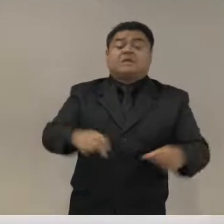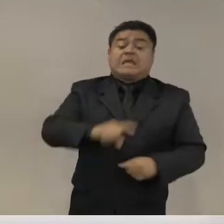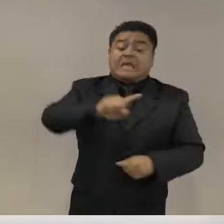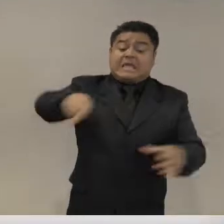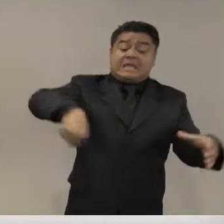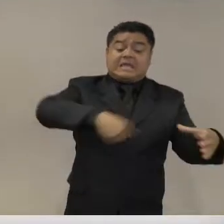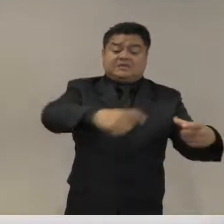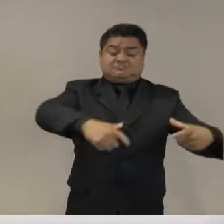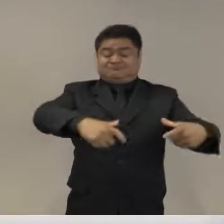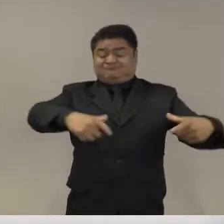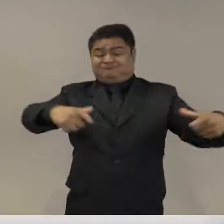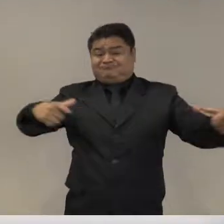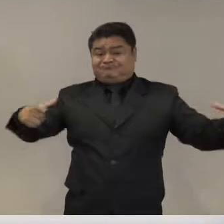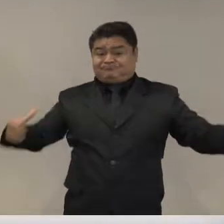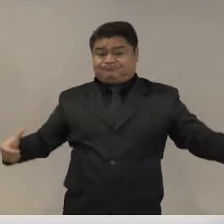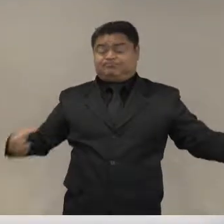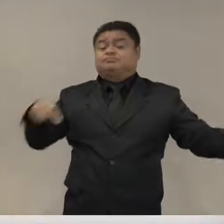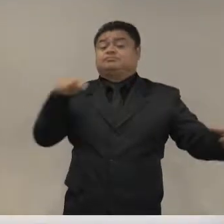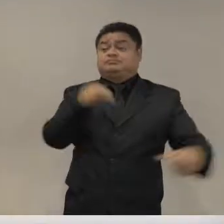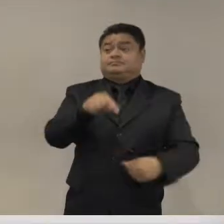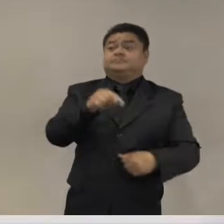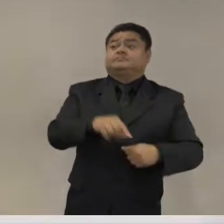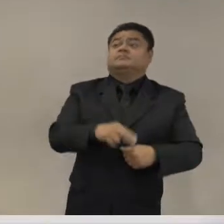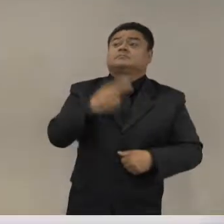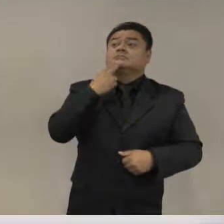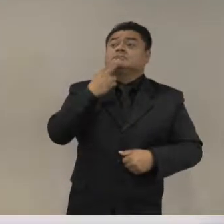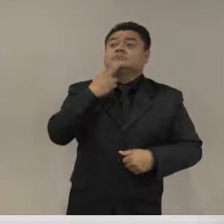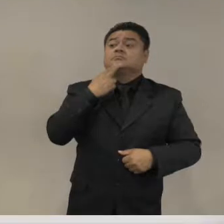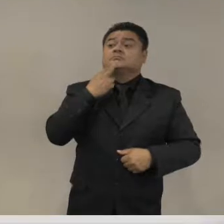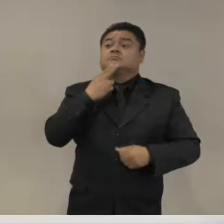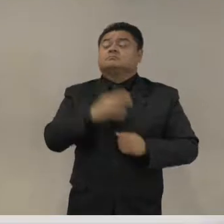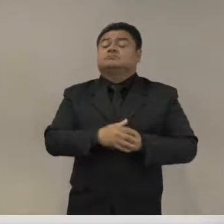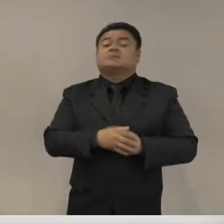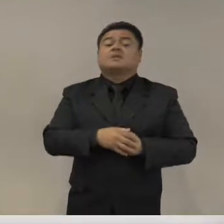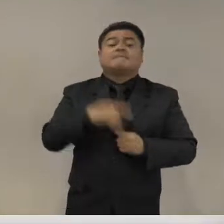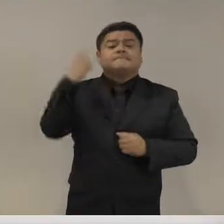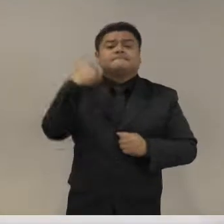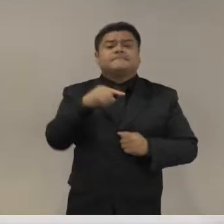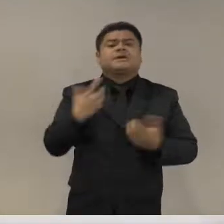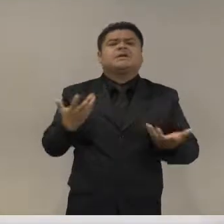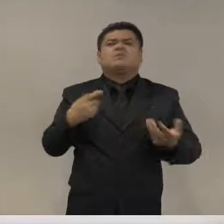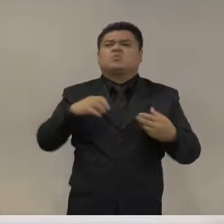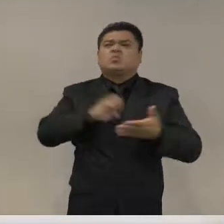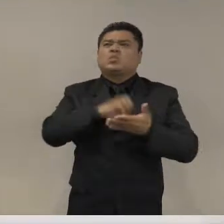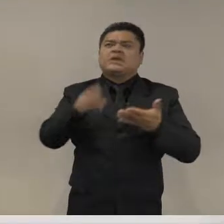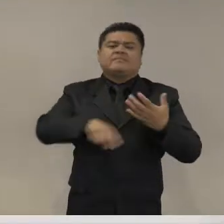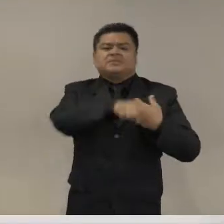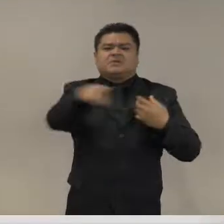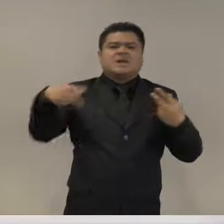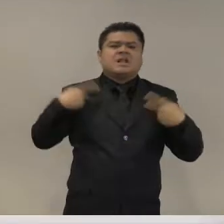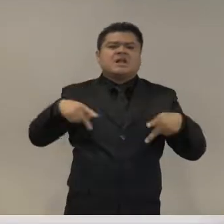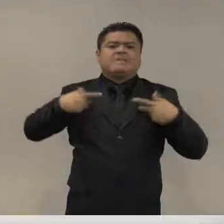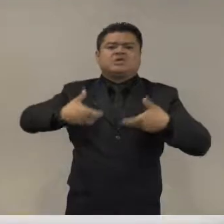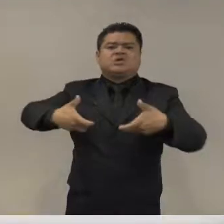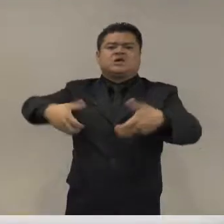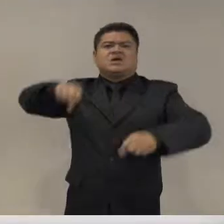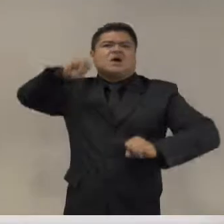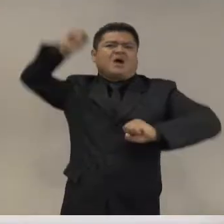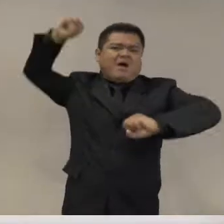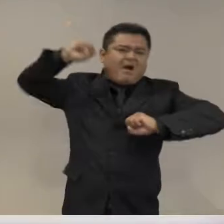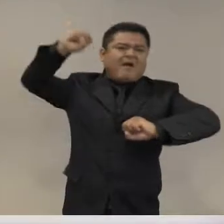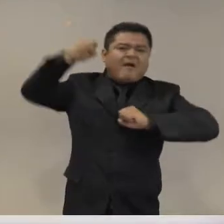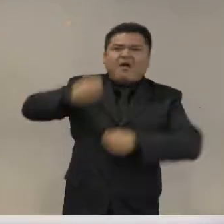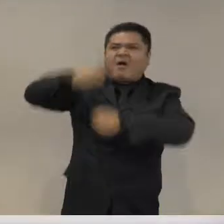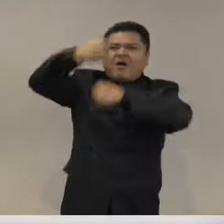de todas las fuerzas armadas y se está utilizando mucho en el control de protesta social, especialmente después de las elecciones